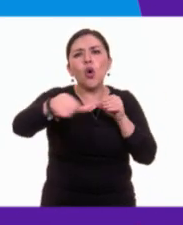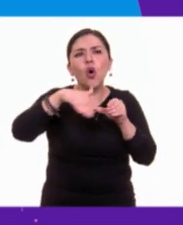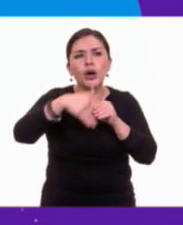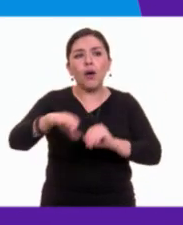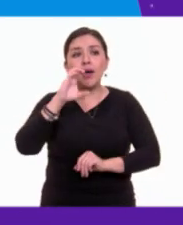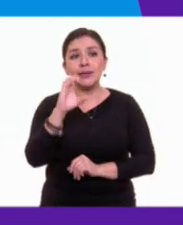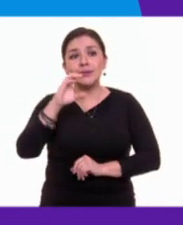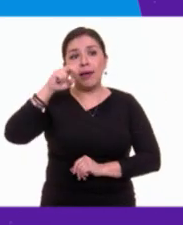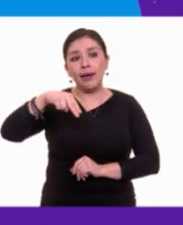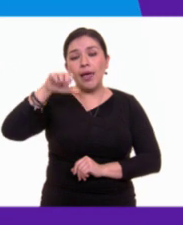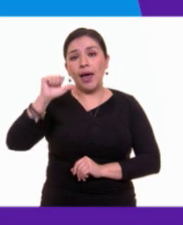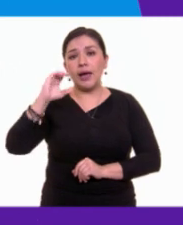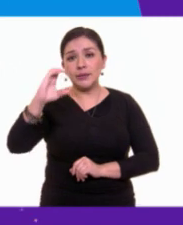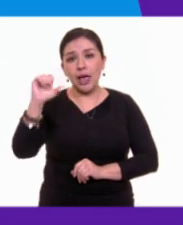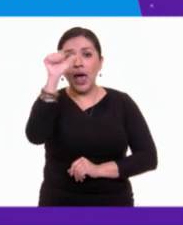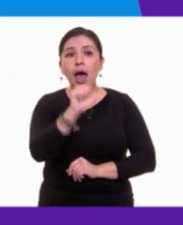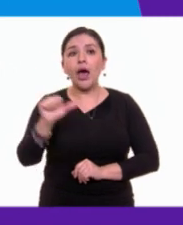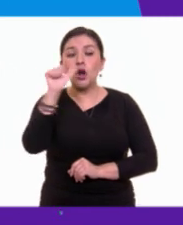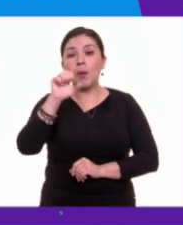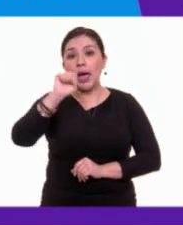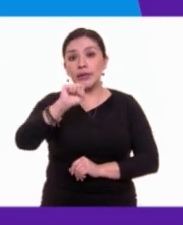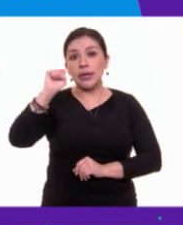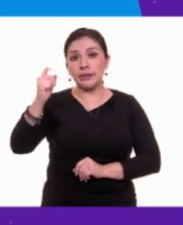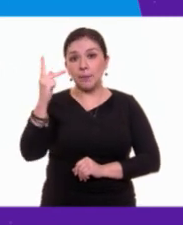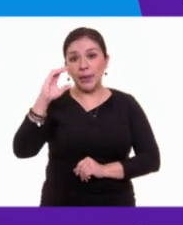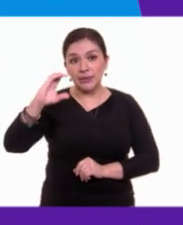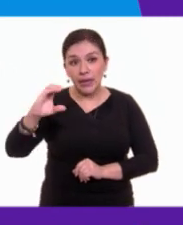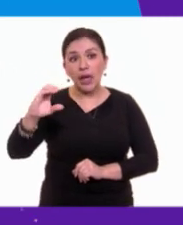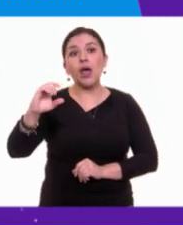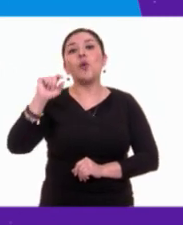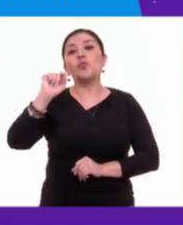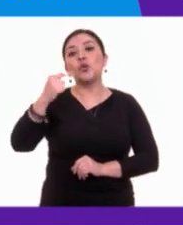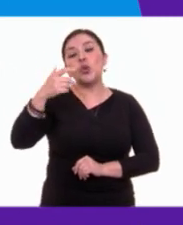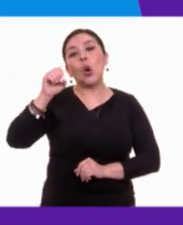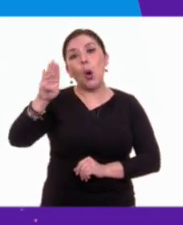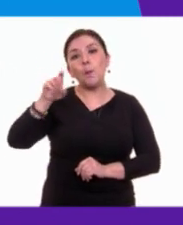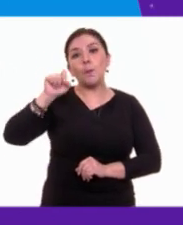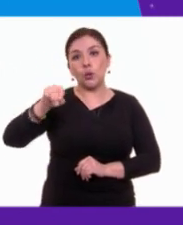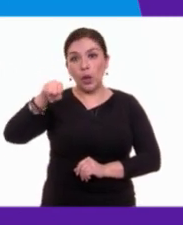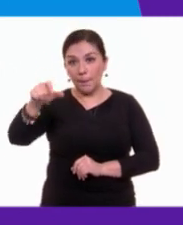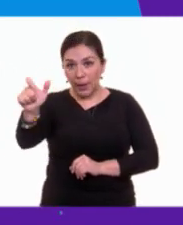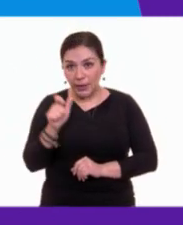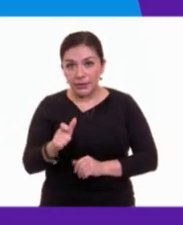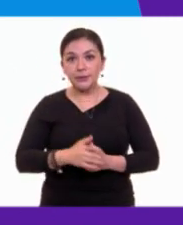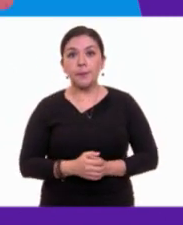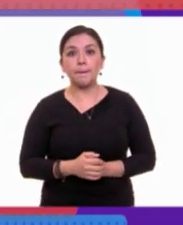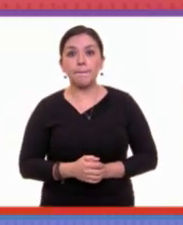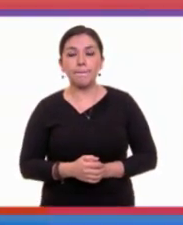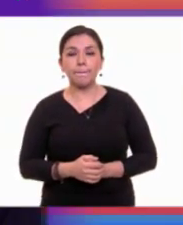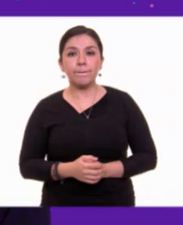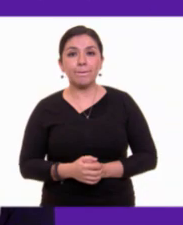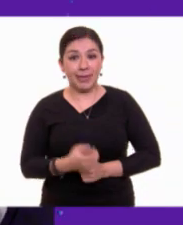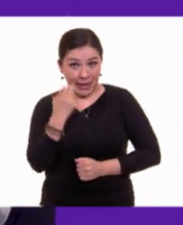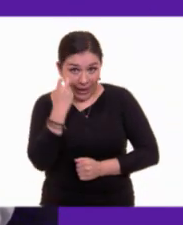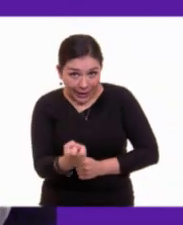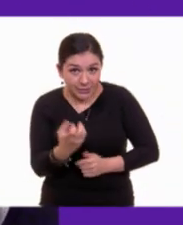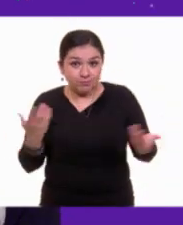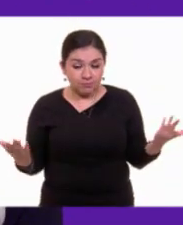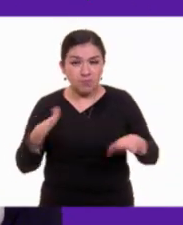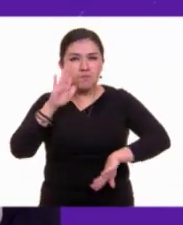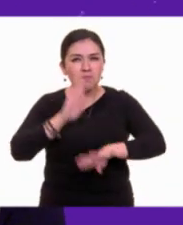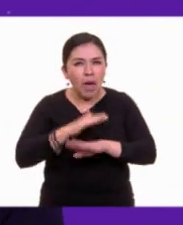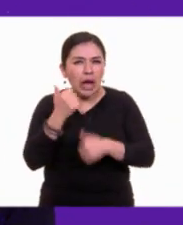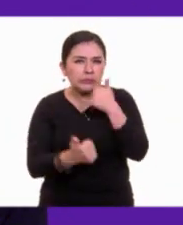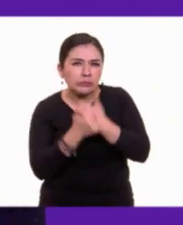Así pues, para